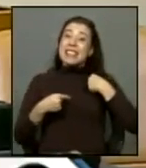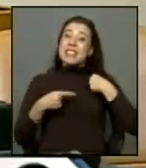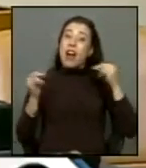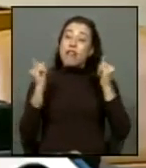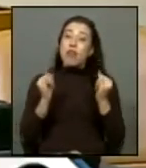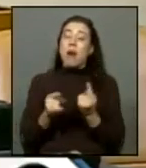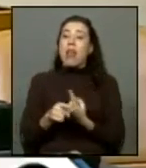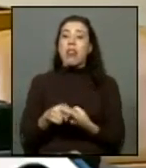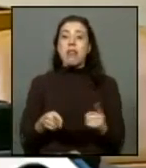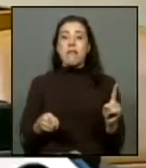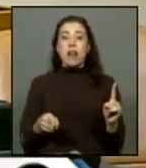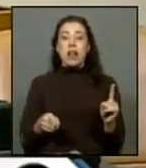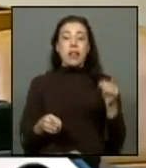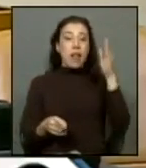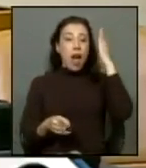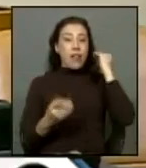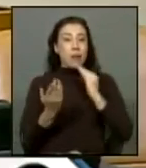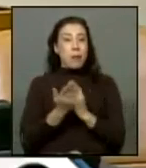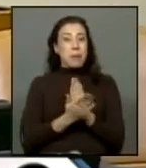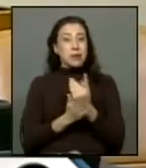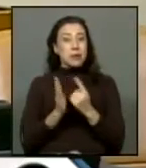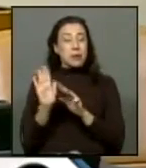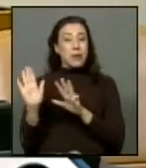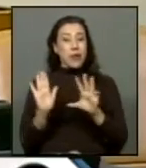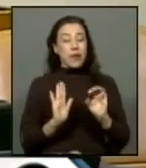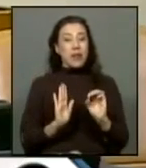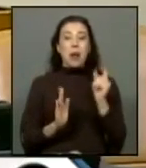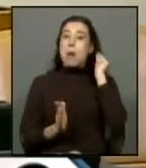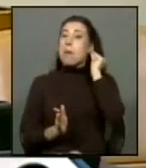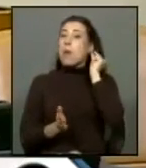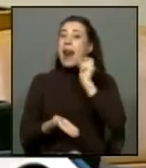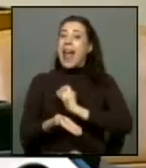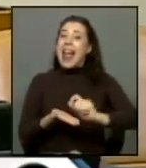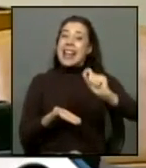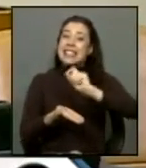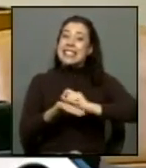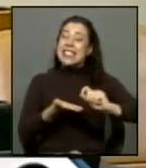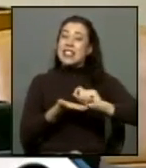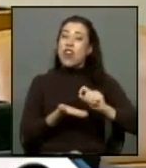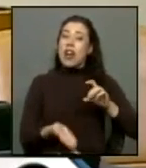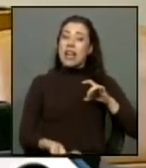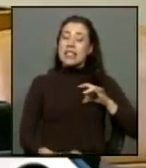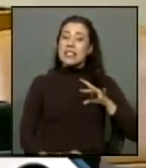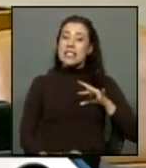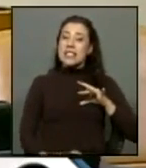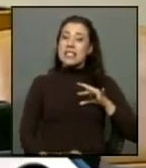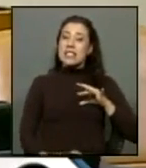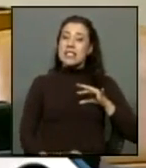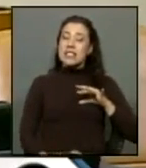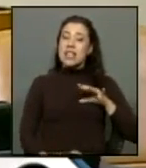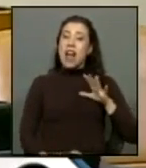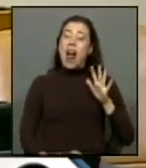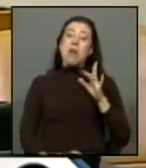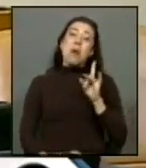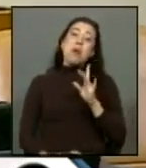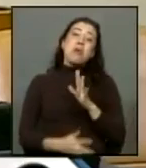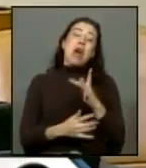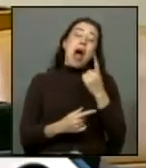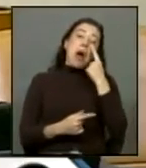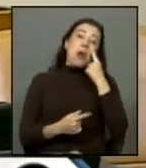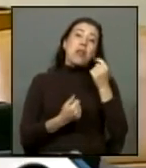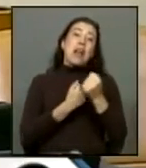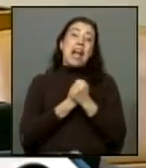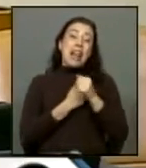a principios de los años noventa una escritora chilena quizás no tan apreciada en el país